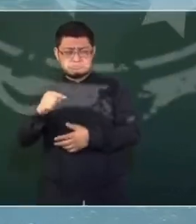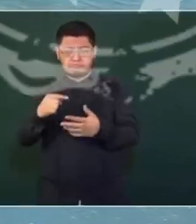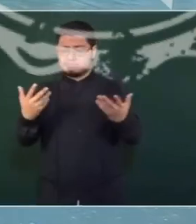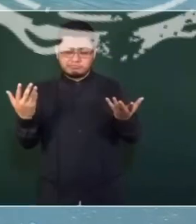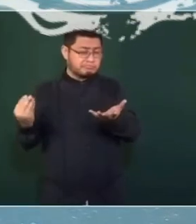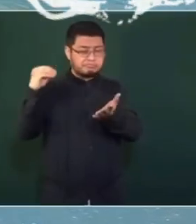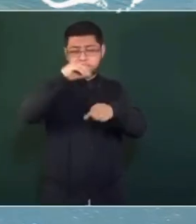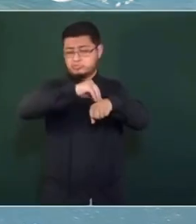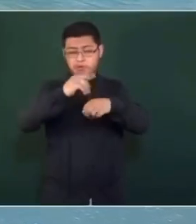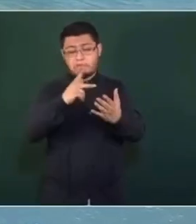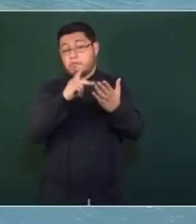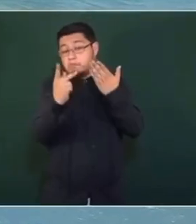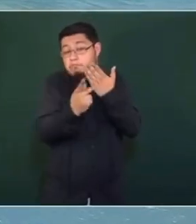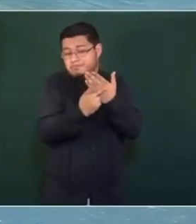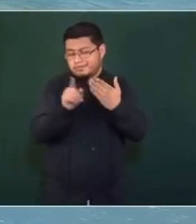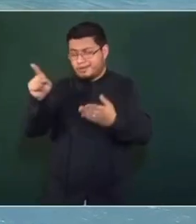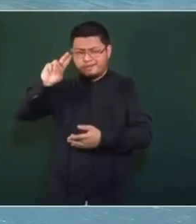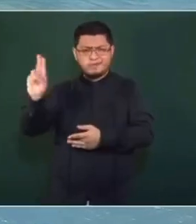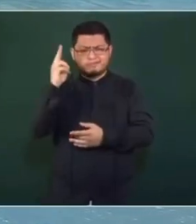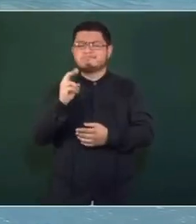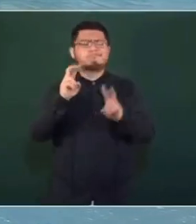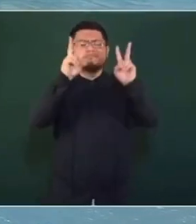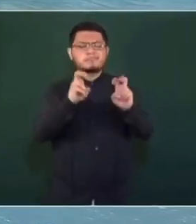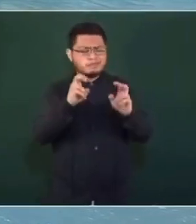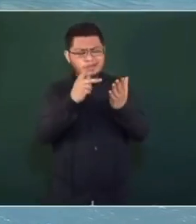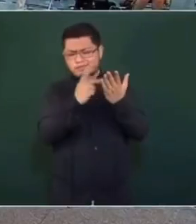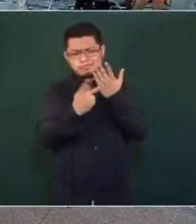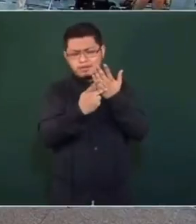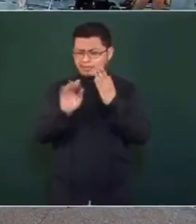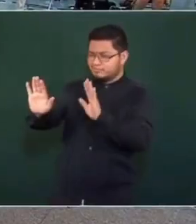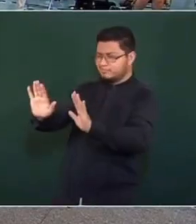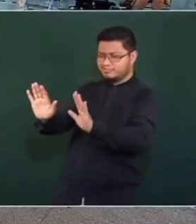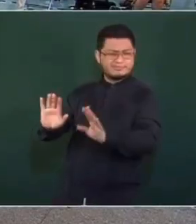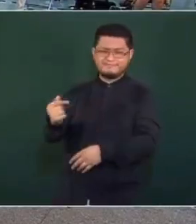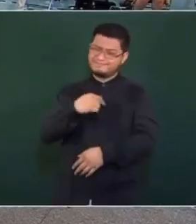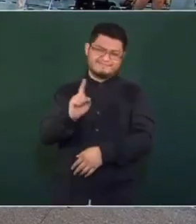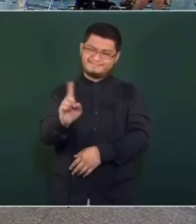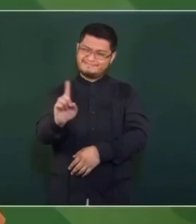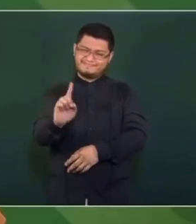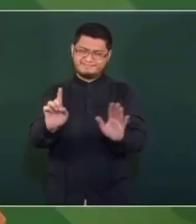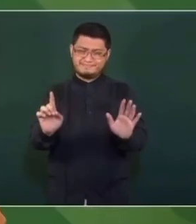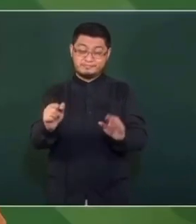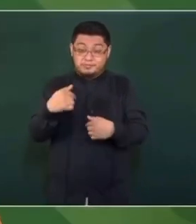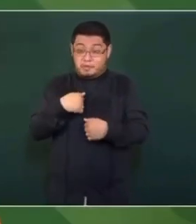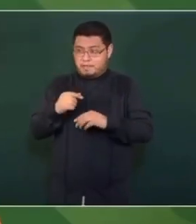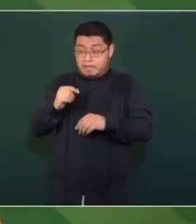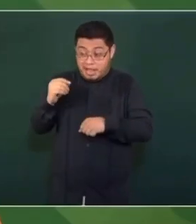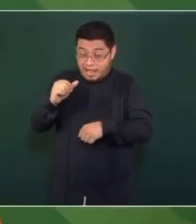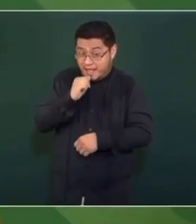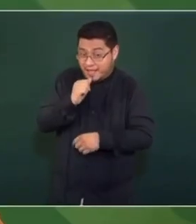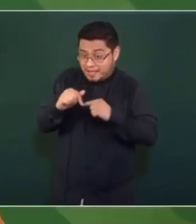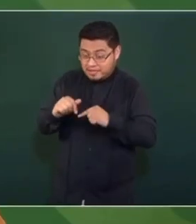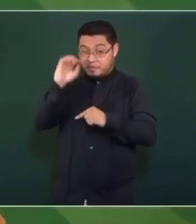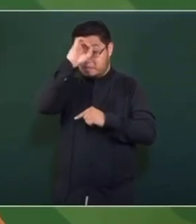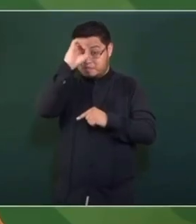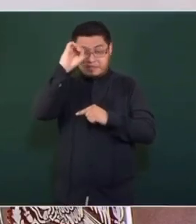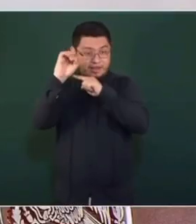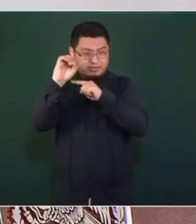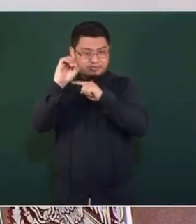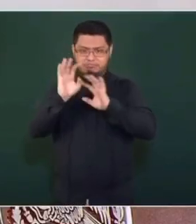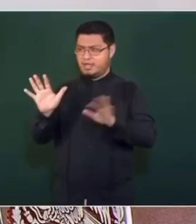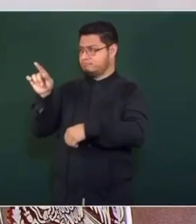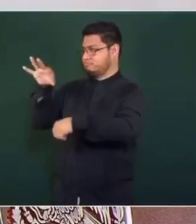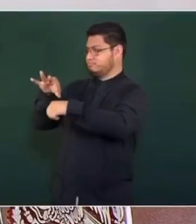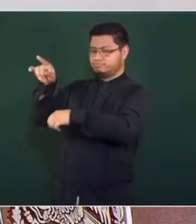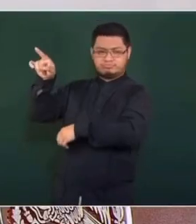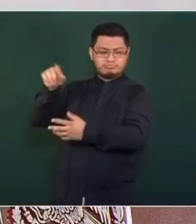¿Se presentara una propuesta como tal a la universidad o en qué consistiría esta propuesta? No, no, si apenas estoy opinando y ya el doctor Narro,